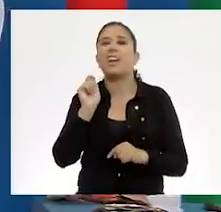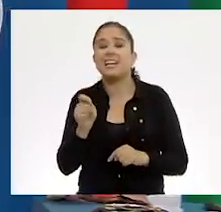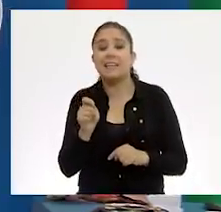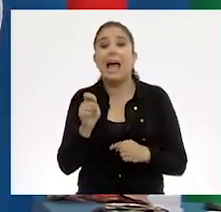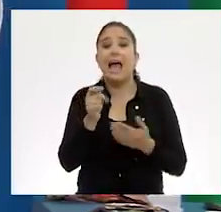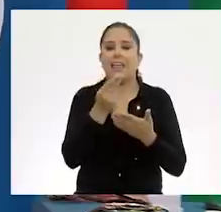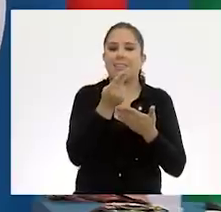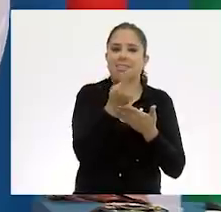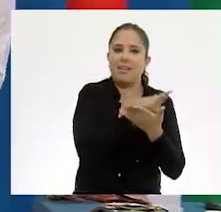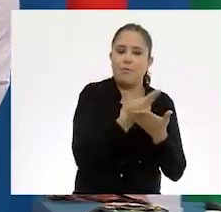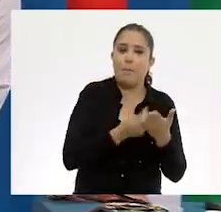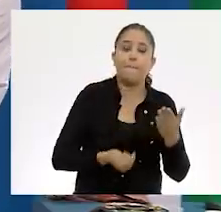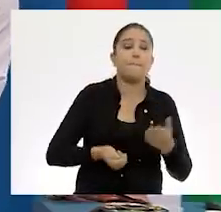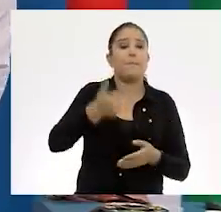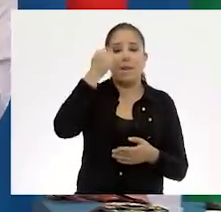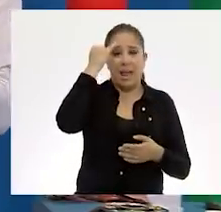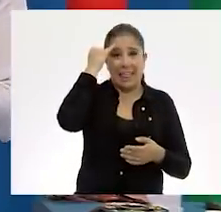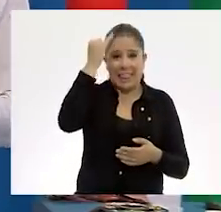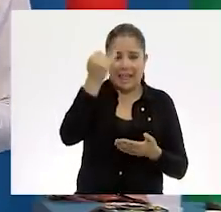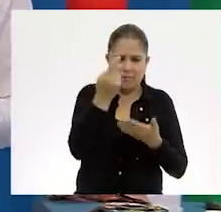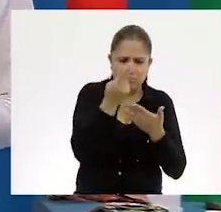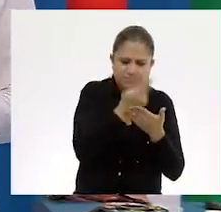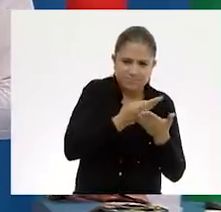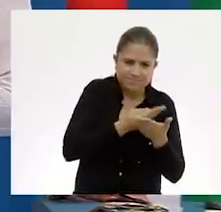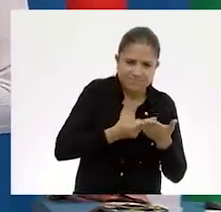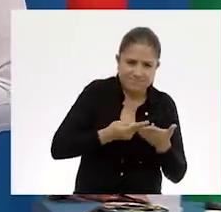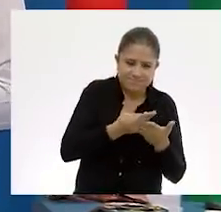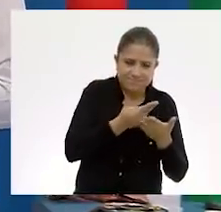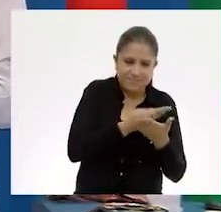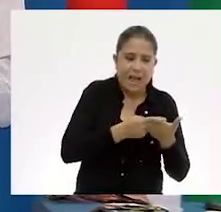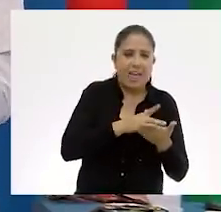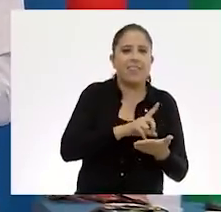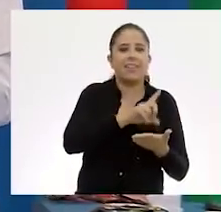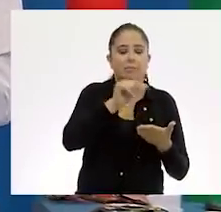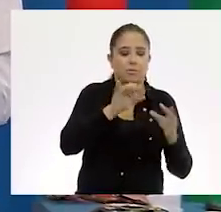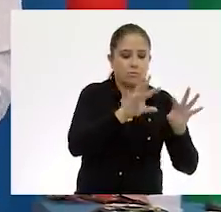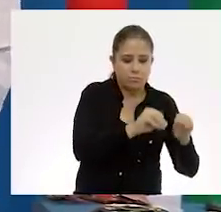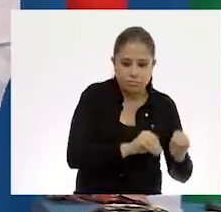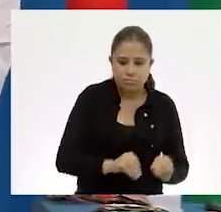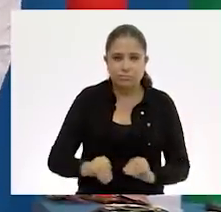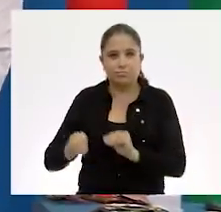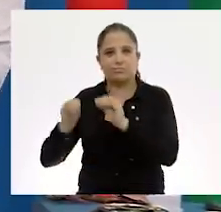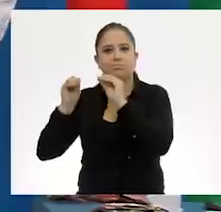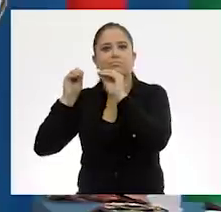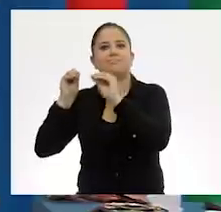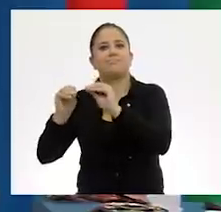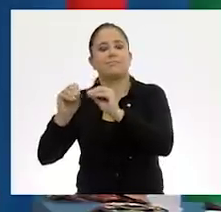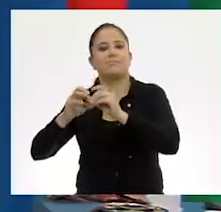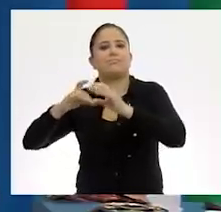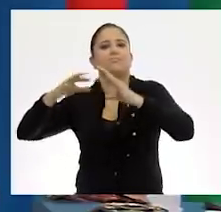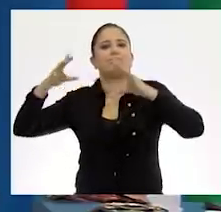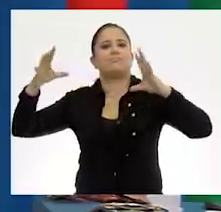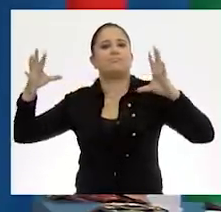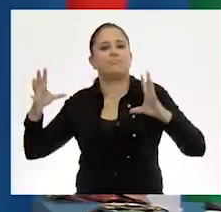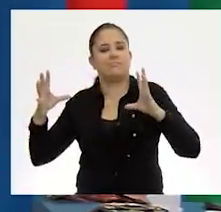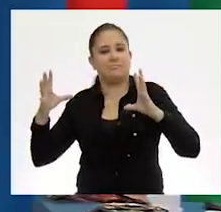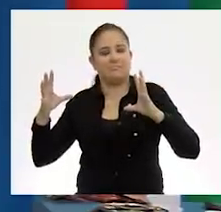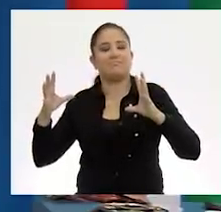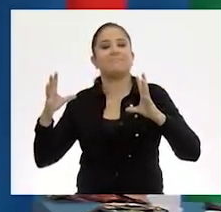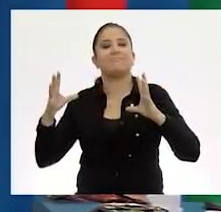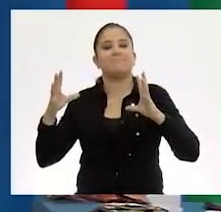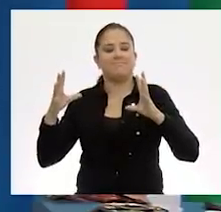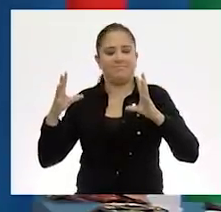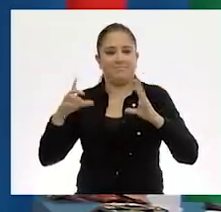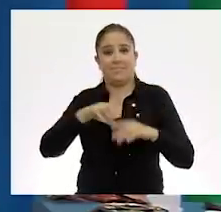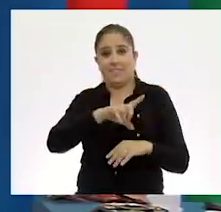dibujo o la idea previa de lo que va a realizar el artista. Ya sea, pues el modelo y ya